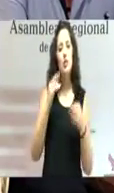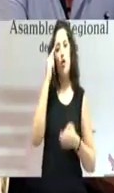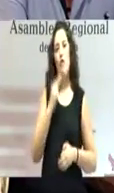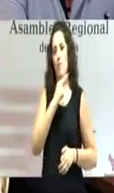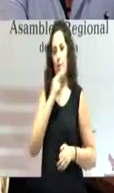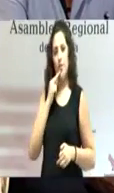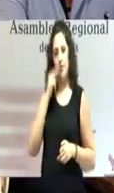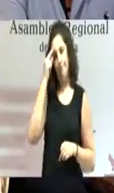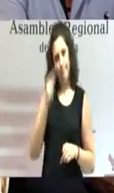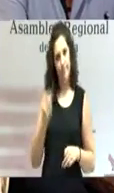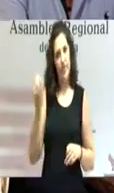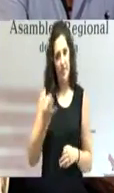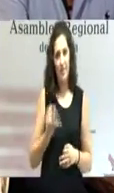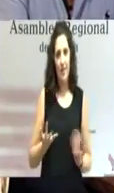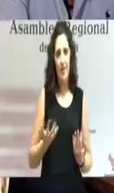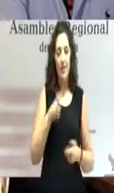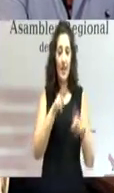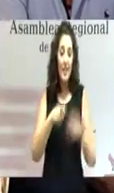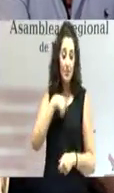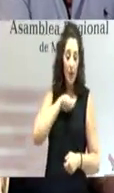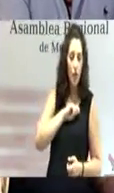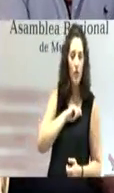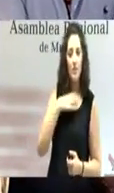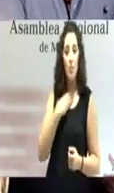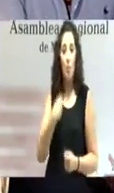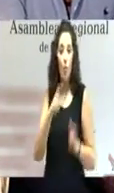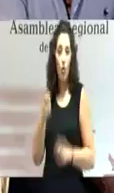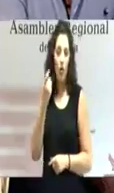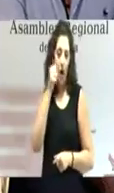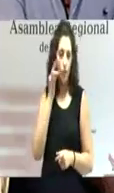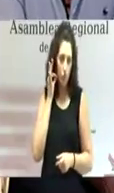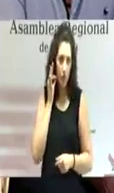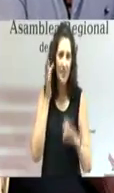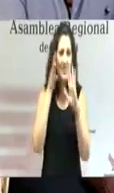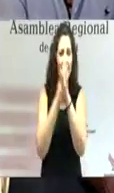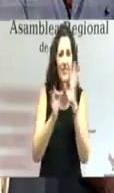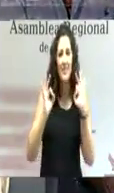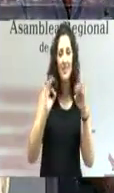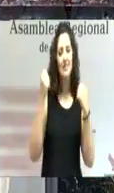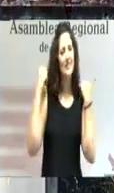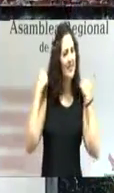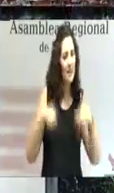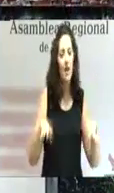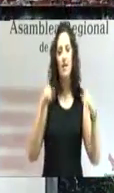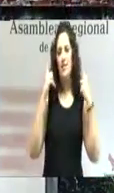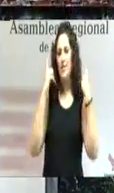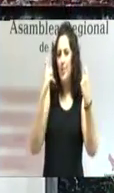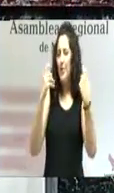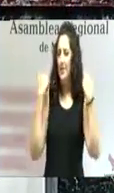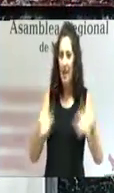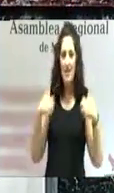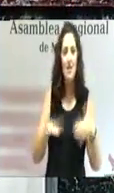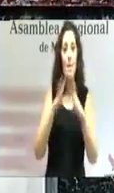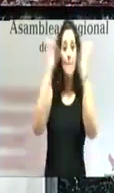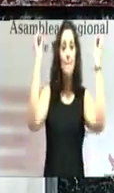leal. Los españoles, los murcianos, necesitamos ya que se alcance un gran Pacto